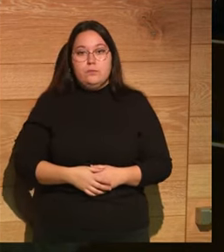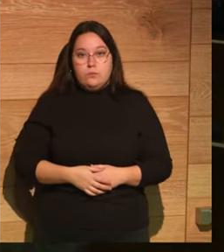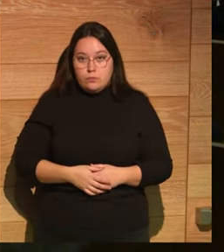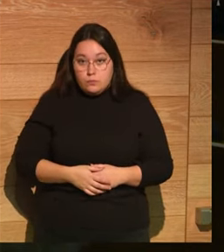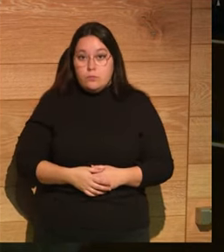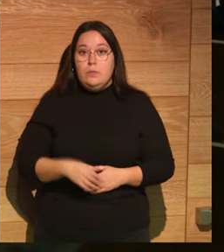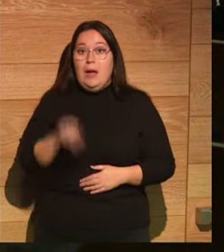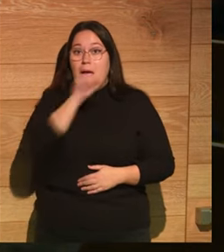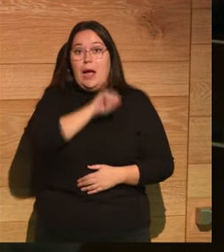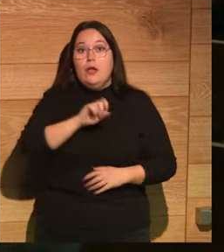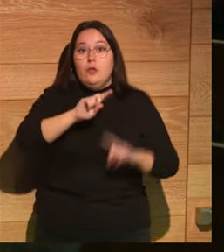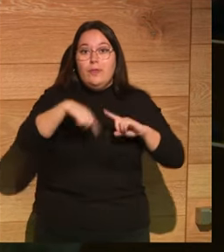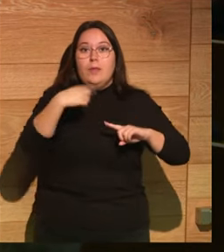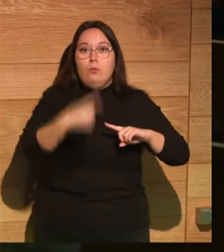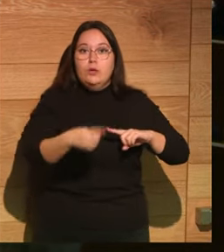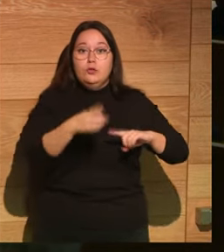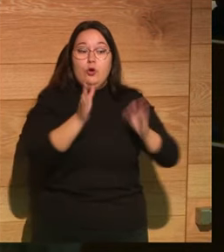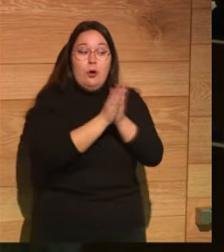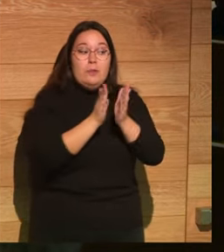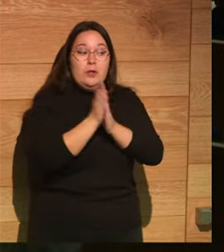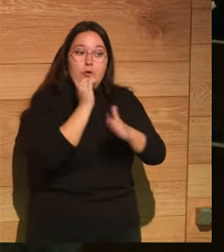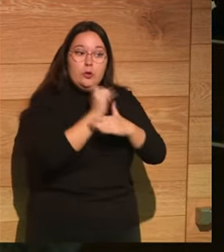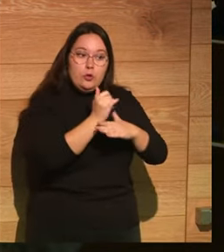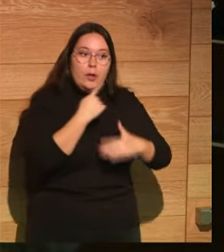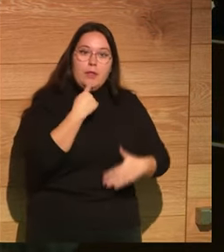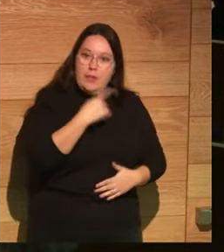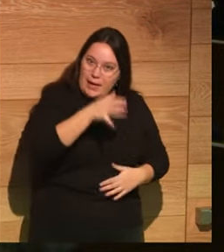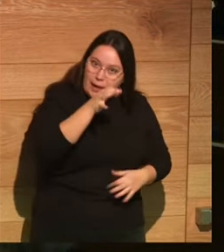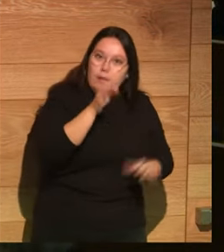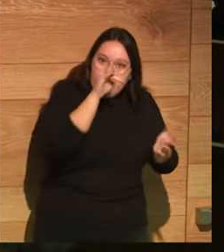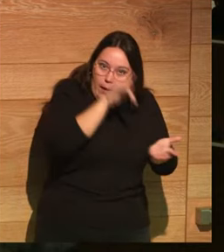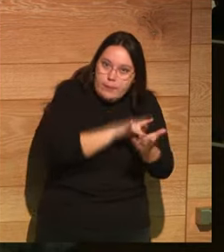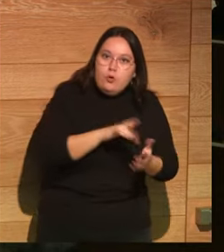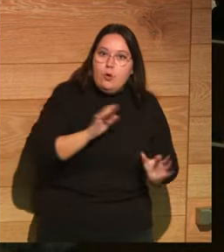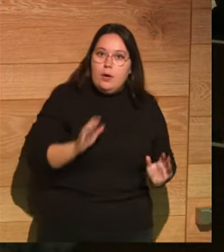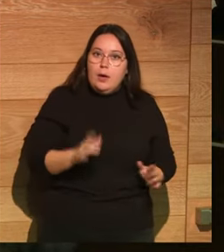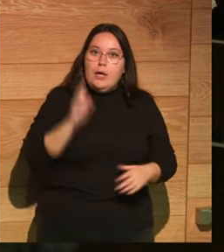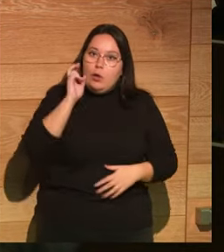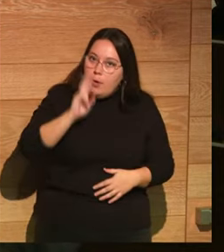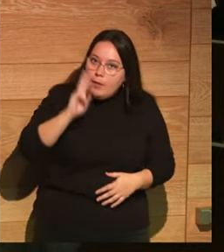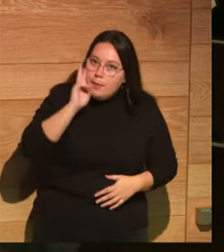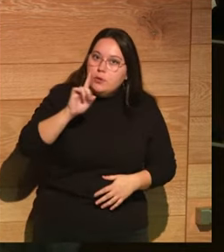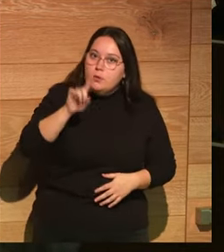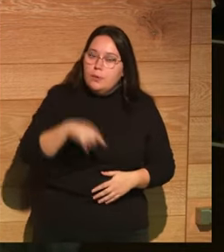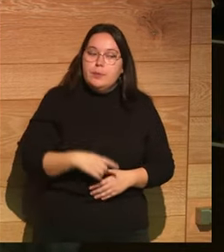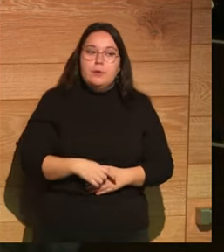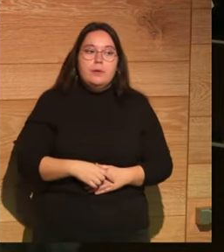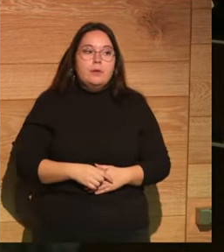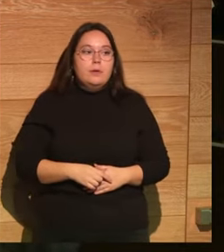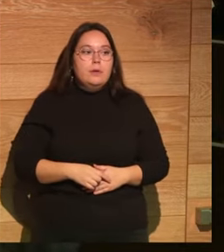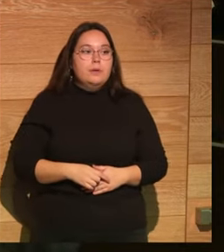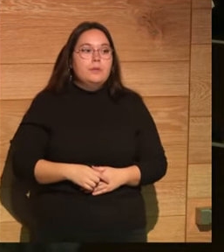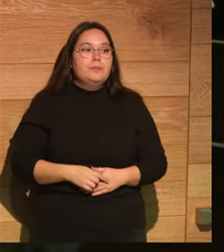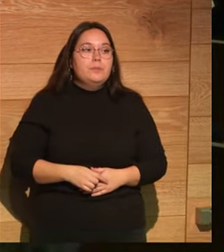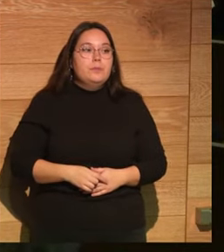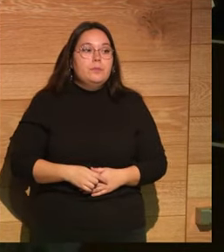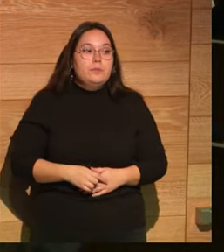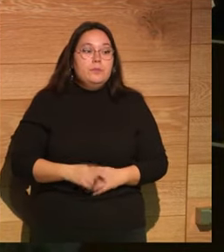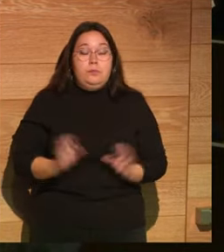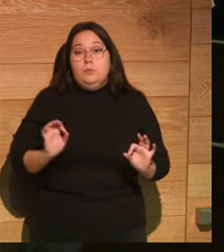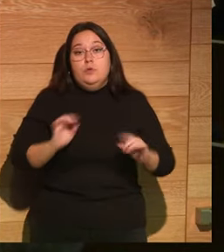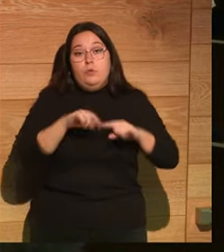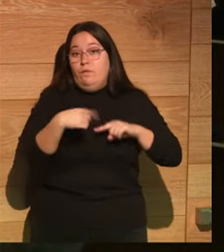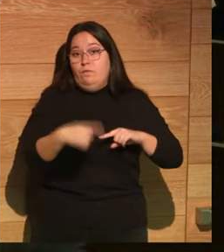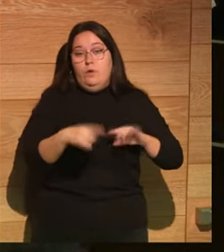después todavía había compañeros míos de instituto que sostenían que lo habían visto que lo habían visto sí pero es que este es un